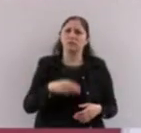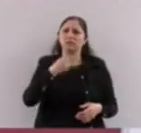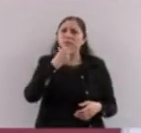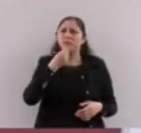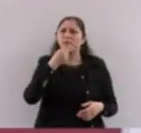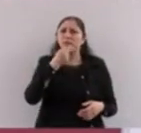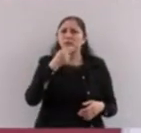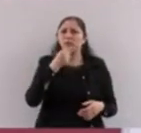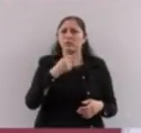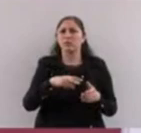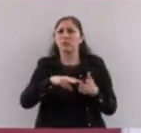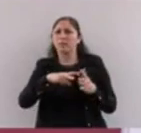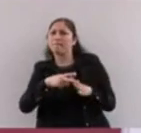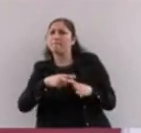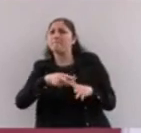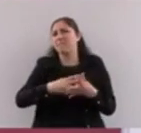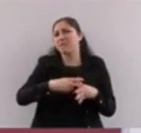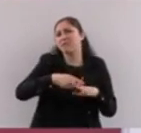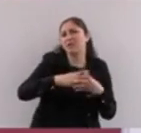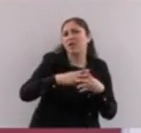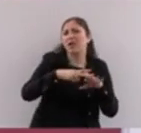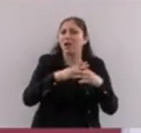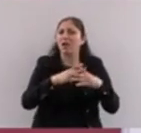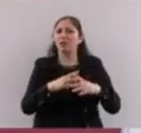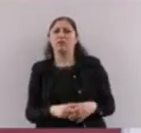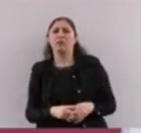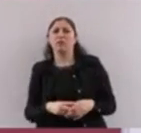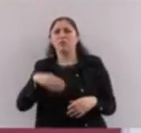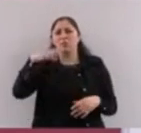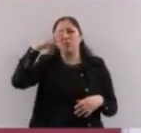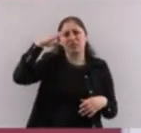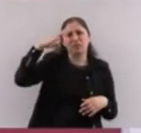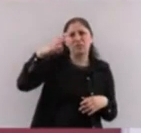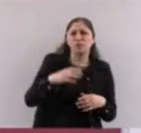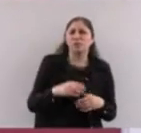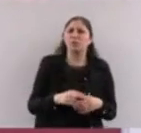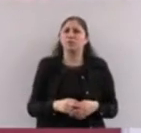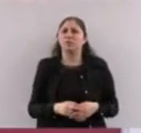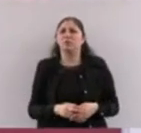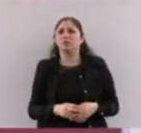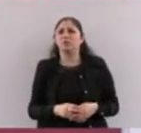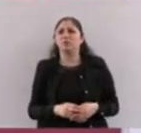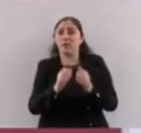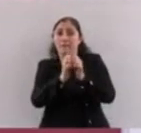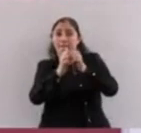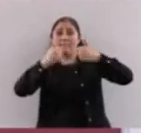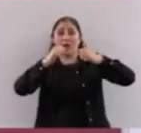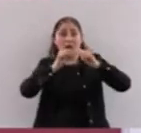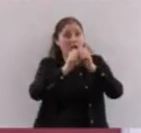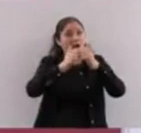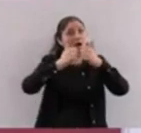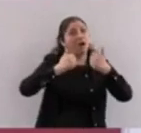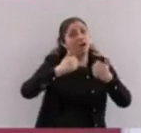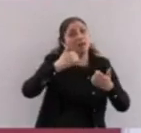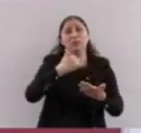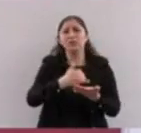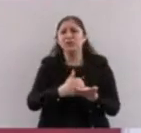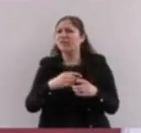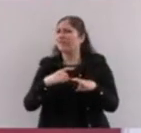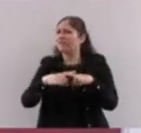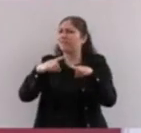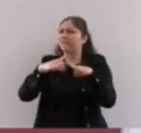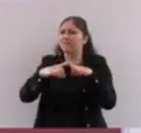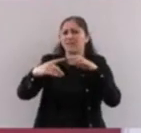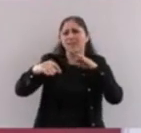el señor que era mecánico, también el señor que vendía pan, infinidad de trabajos y